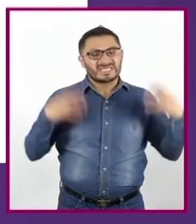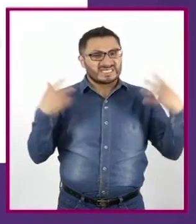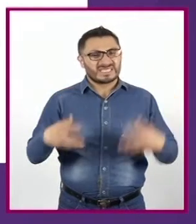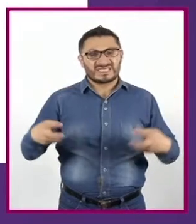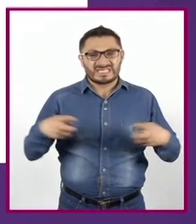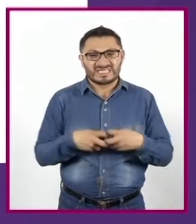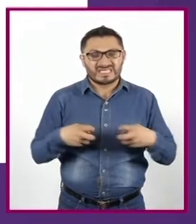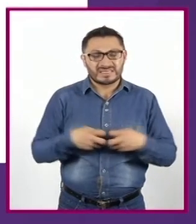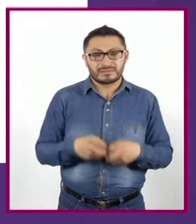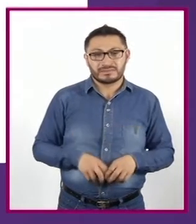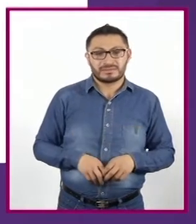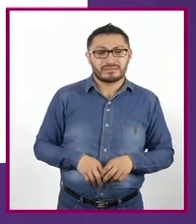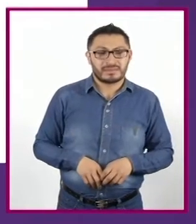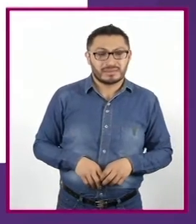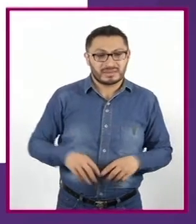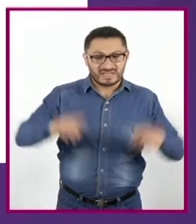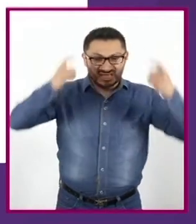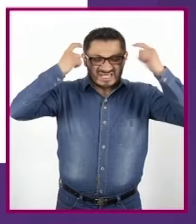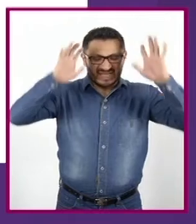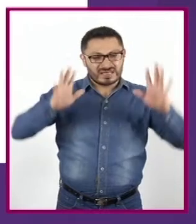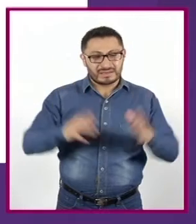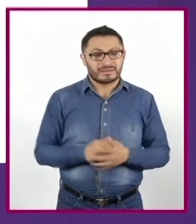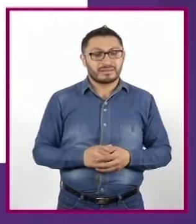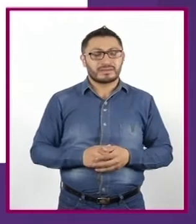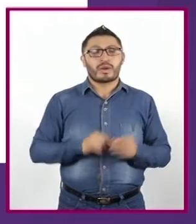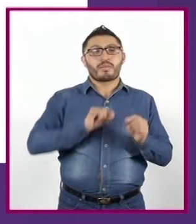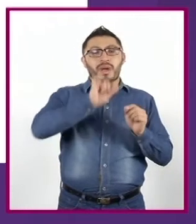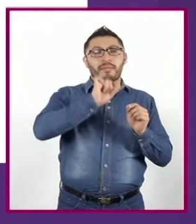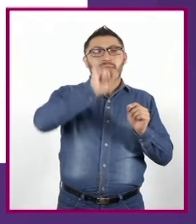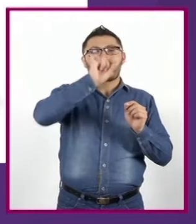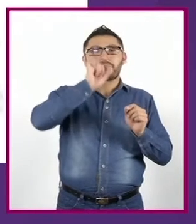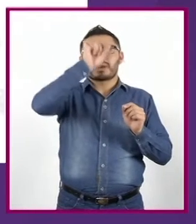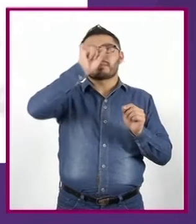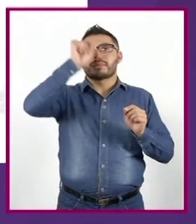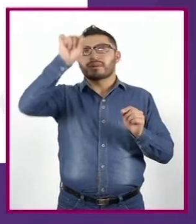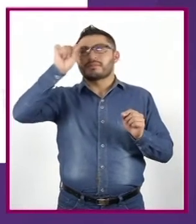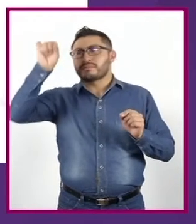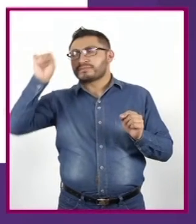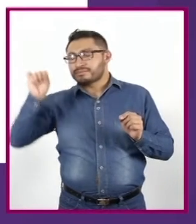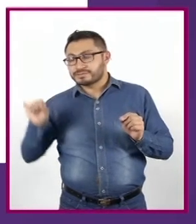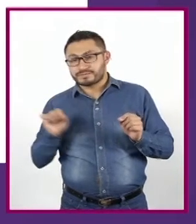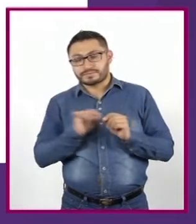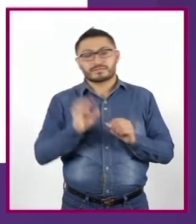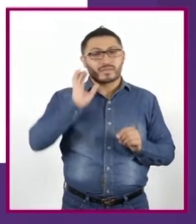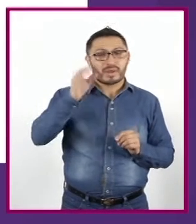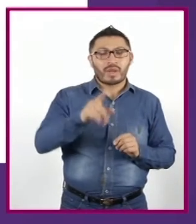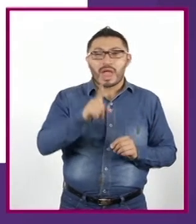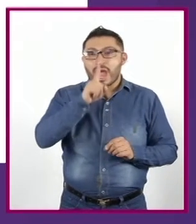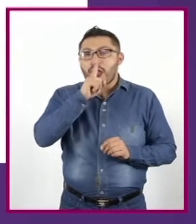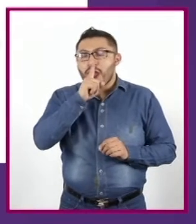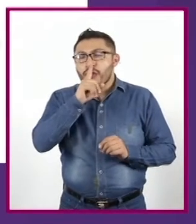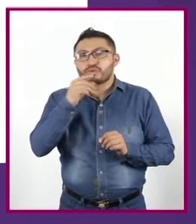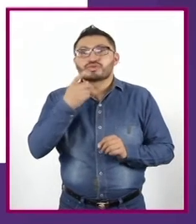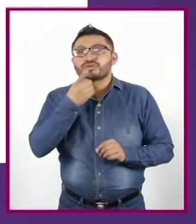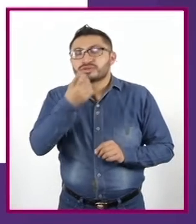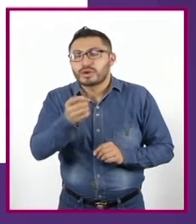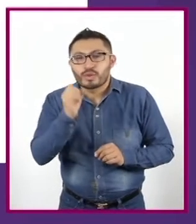Contorno con líneas punteadas Aparece cuando el personaje susurra o habla muy bajito